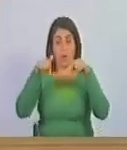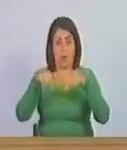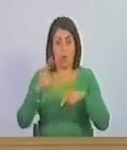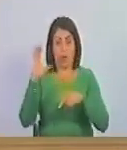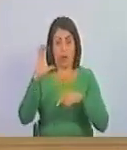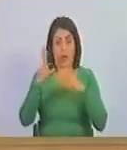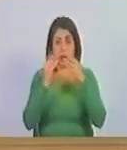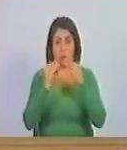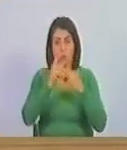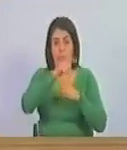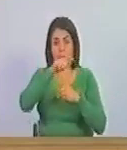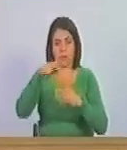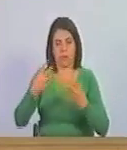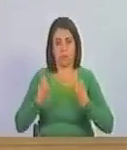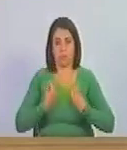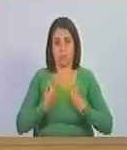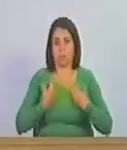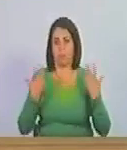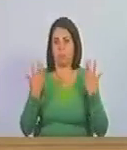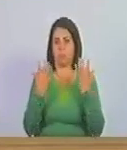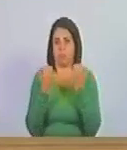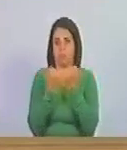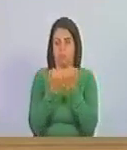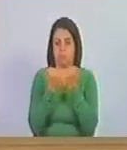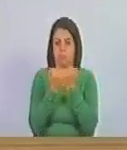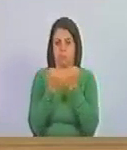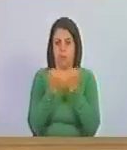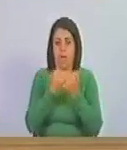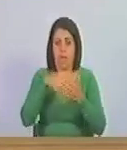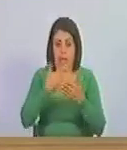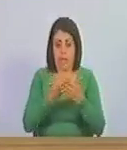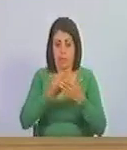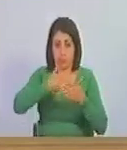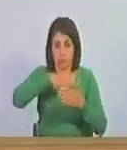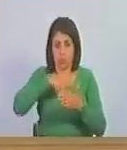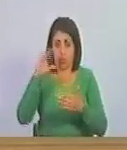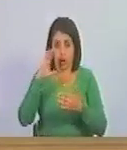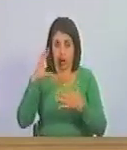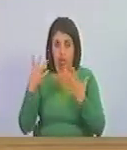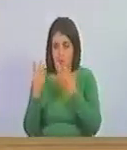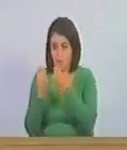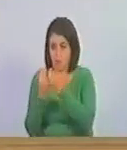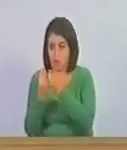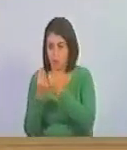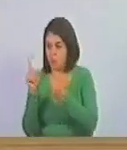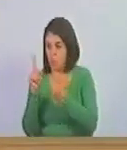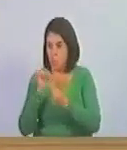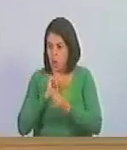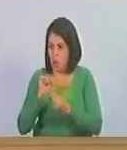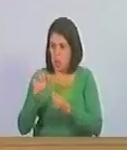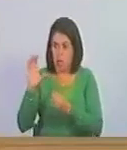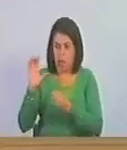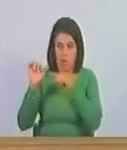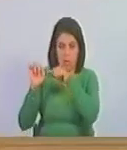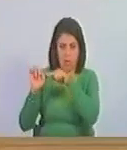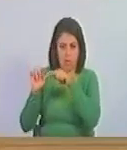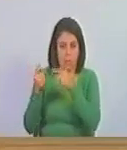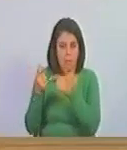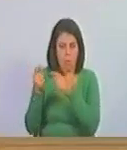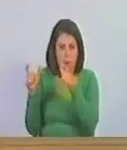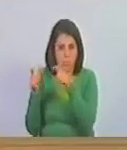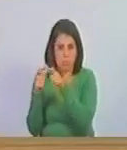tiene tantos habitantes que hasta los caraqueños podemos vivir con quienes no lo son pero en minoría